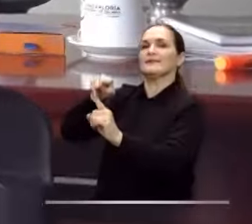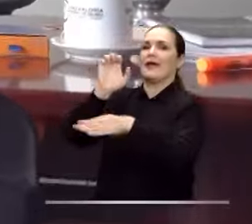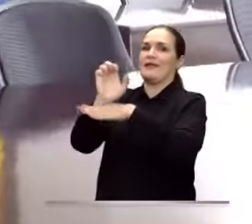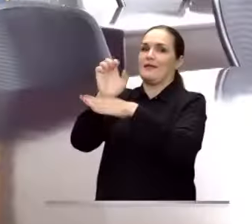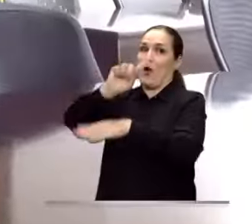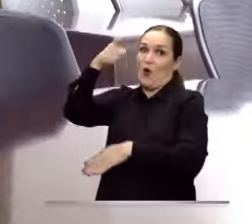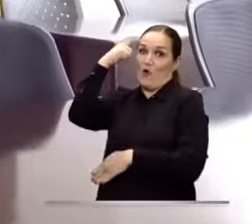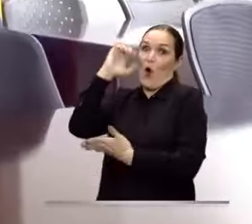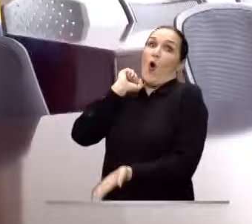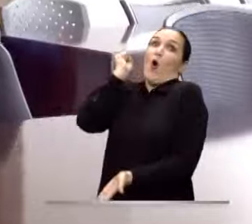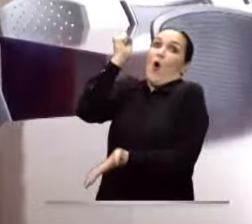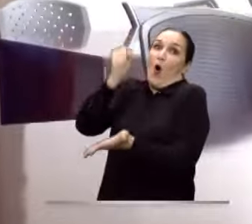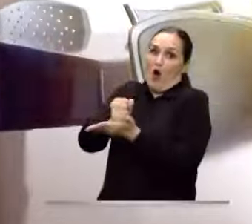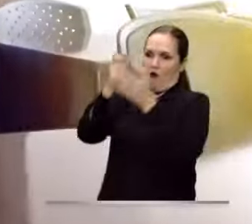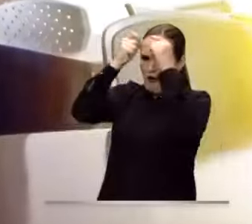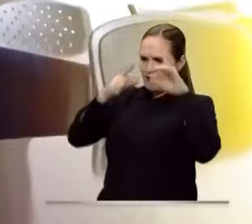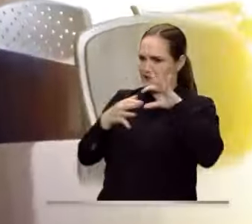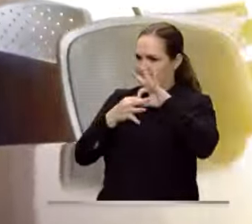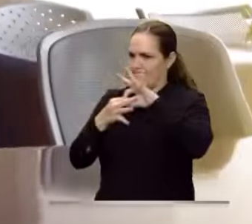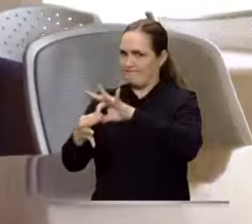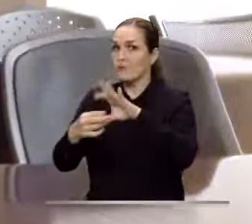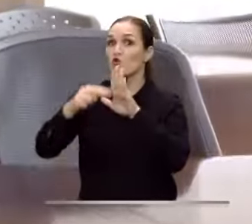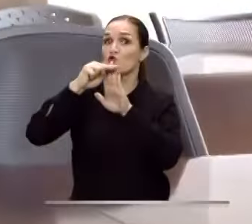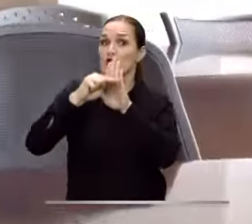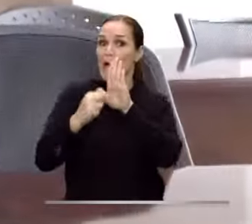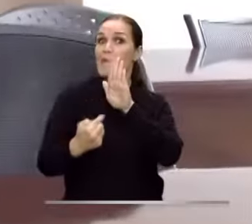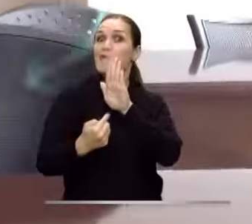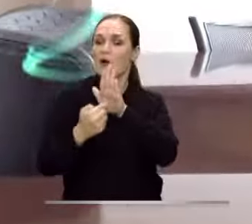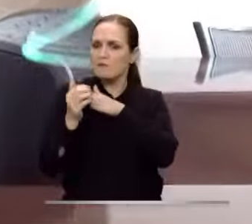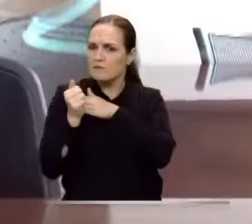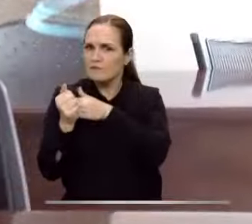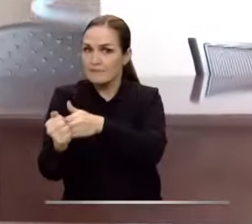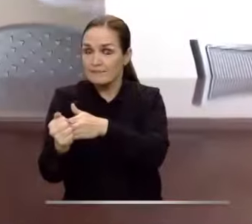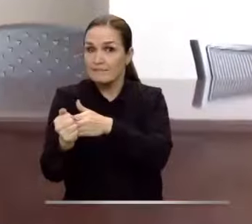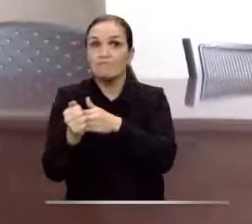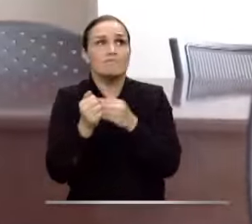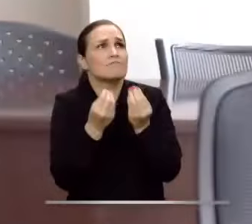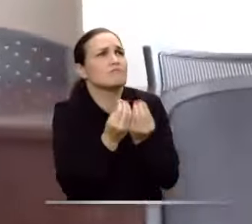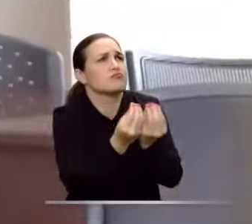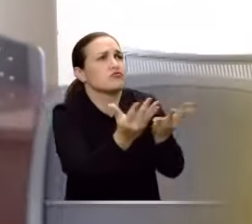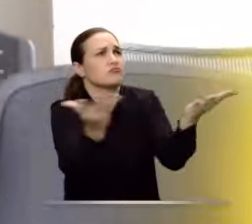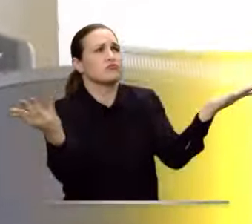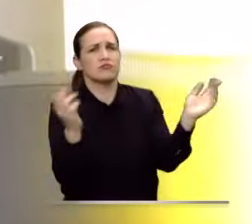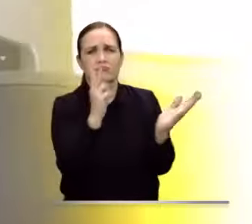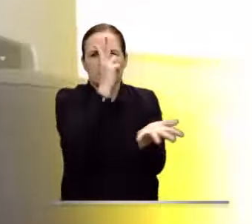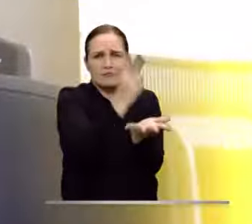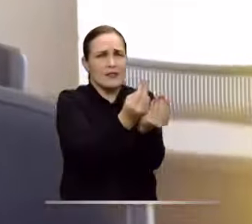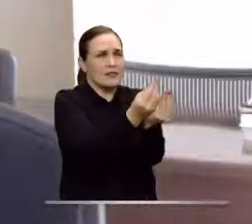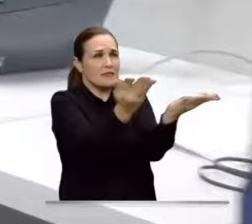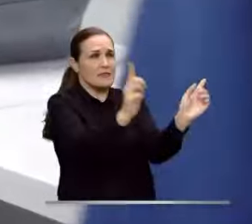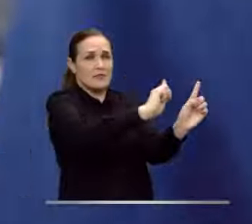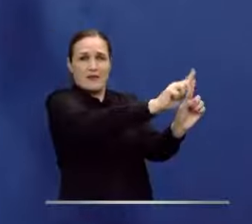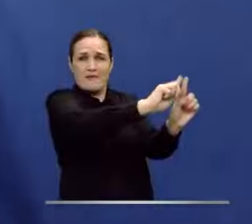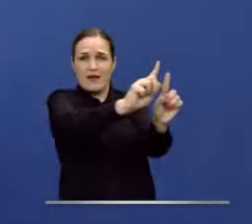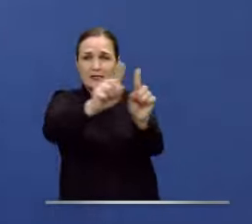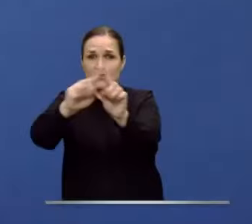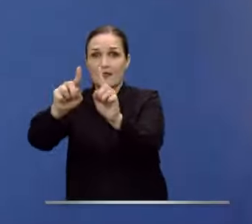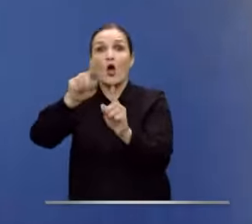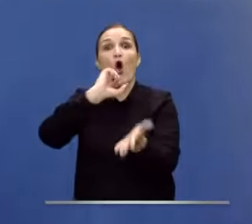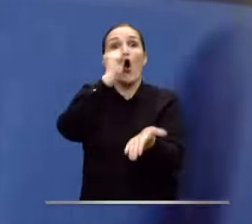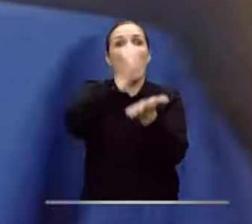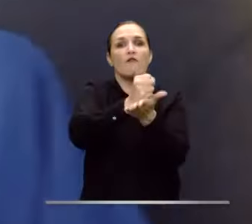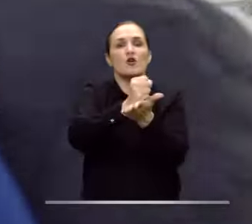en las entidades públicas, pues es una obligación y se encuentra normado, dado que la diversidad obliga a que se tenga una